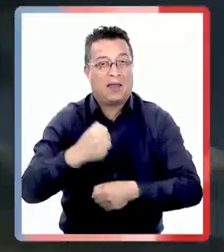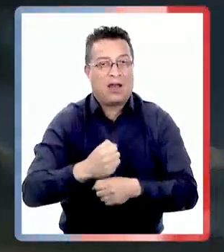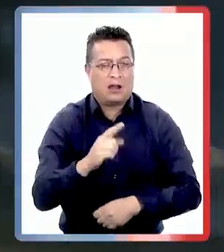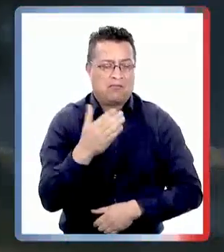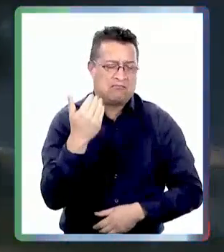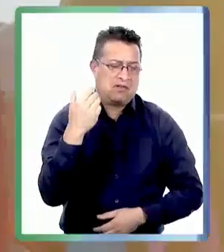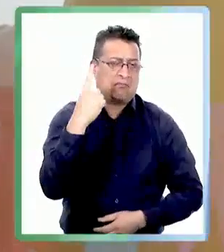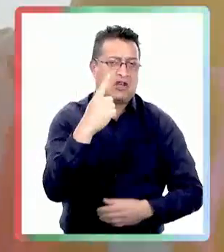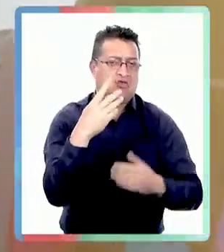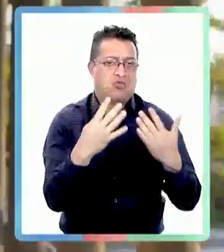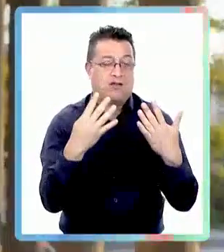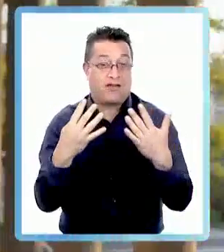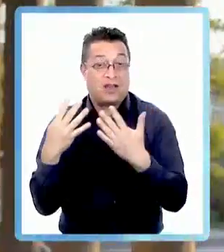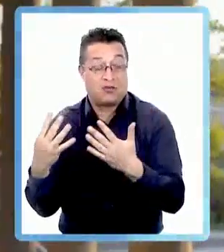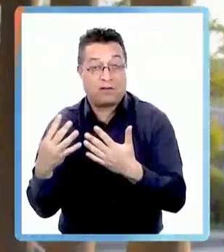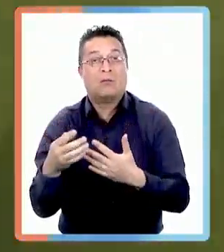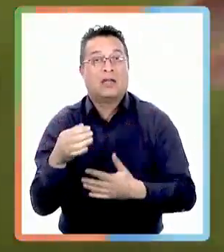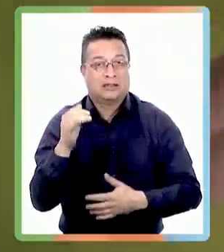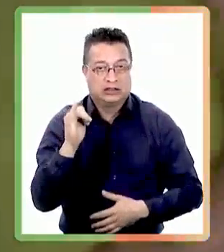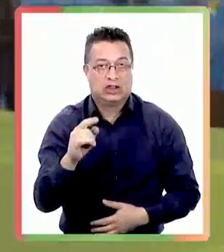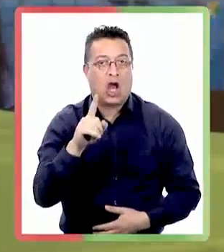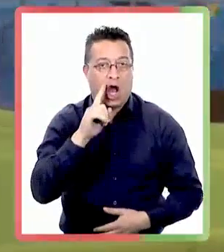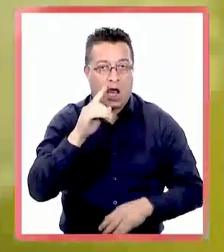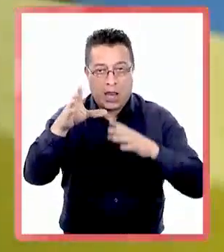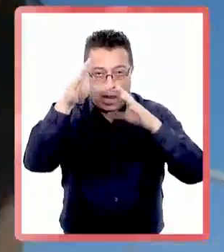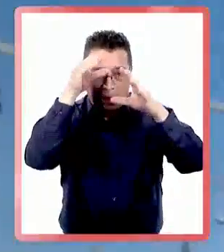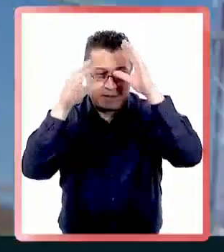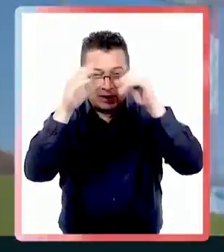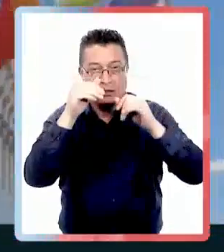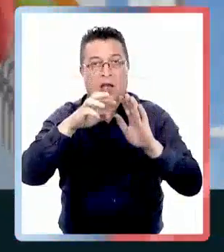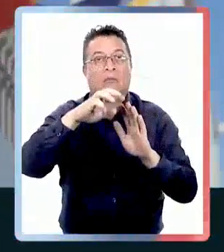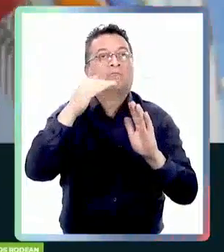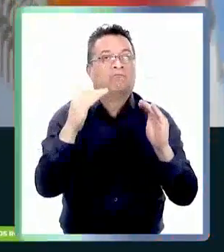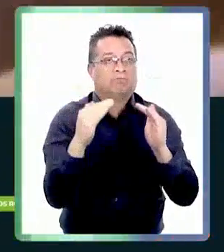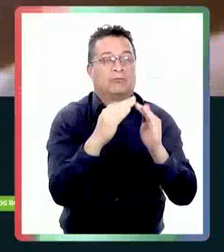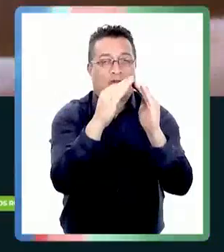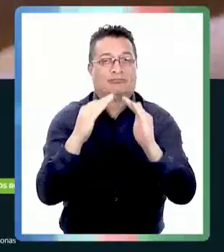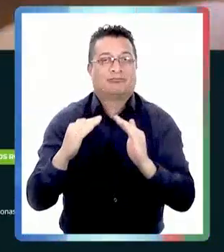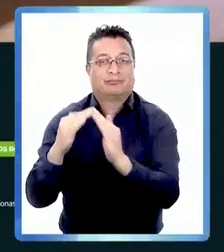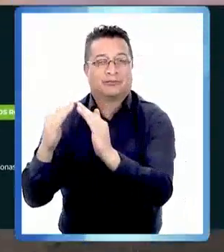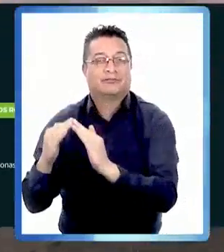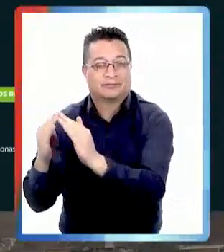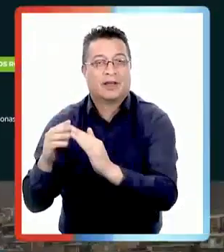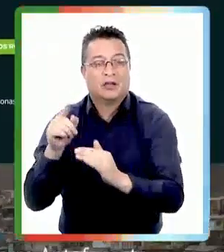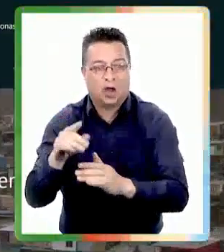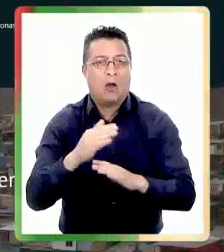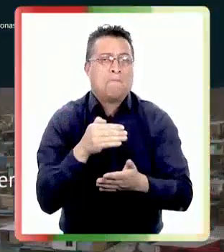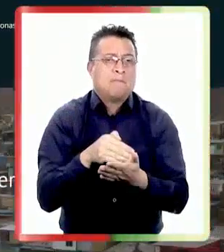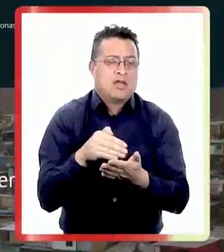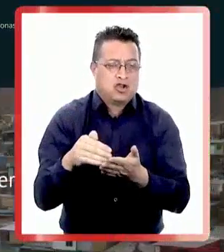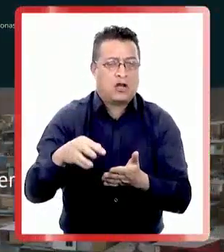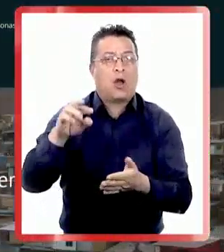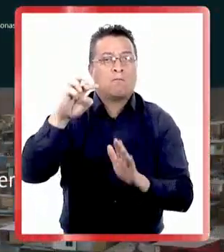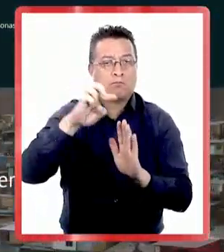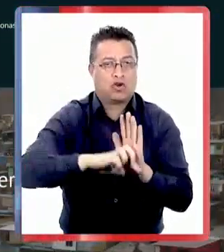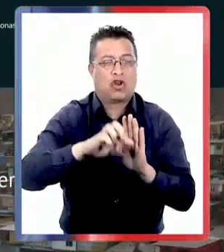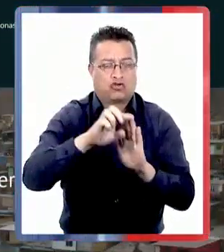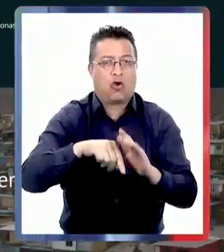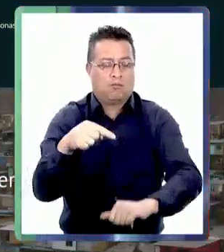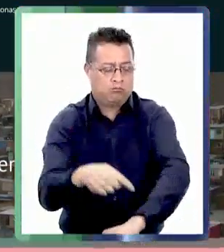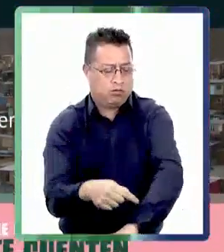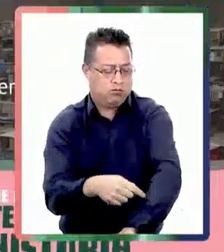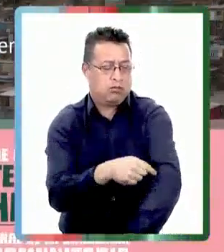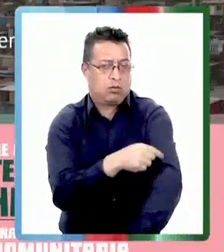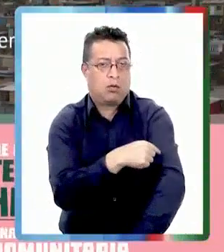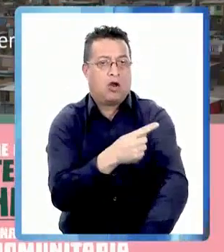1999 y sí cuenta con experiencia en proyectos habitacionales, se han adjudicado millonarios proyectos en varias